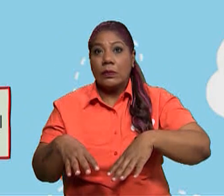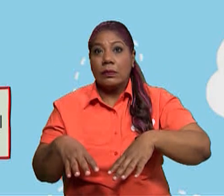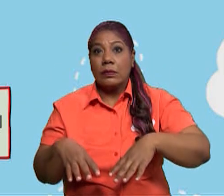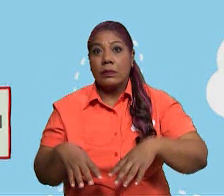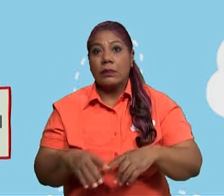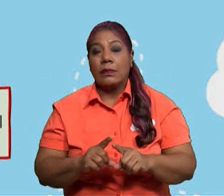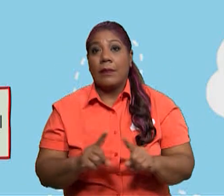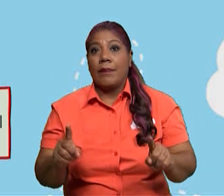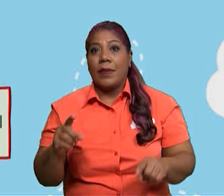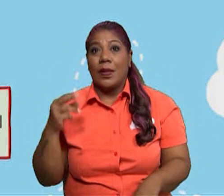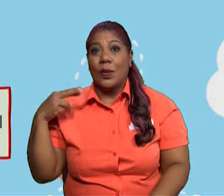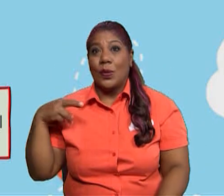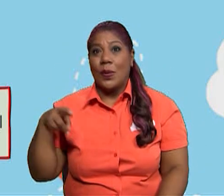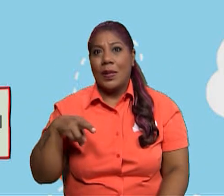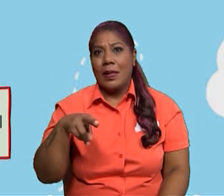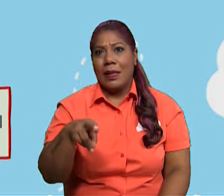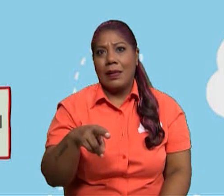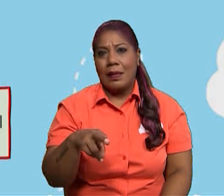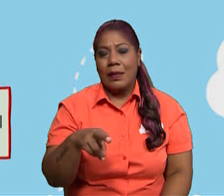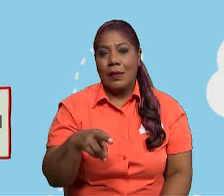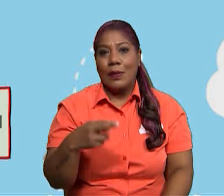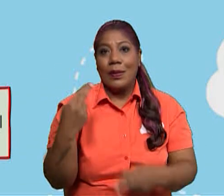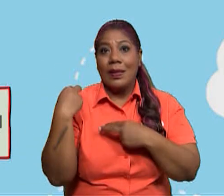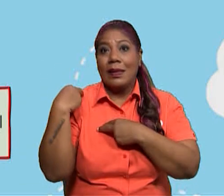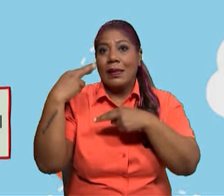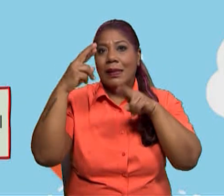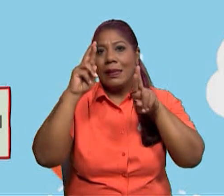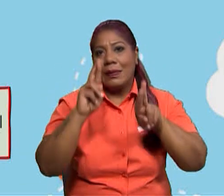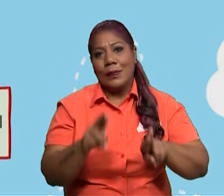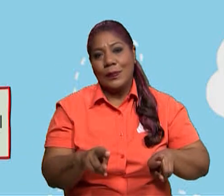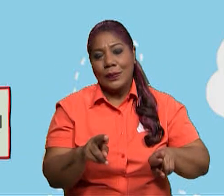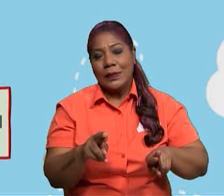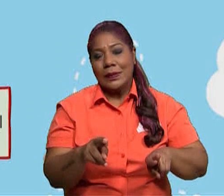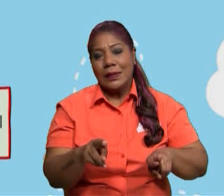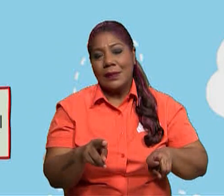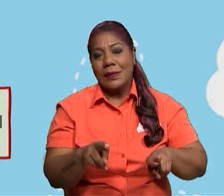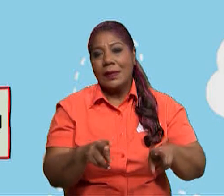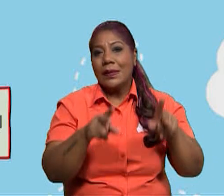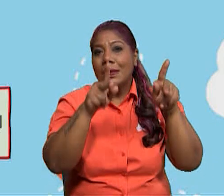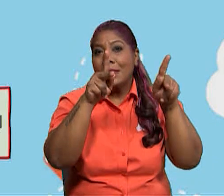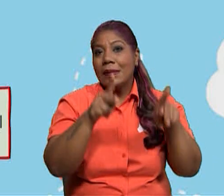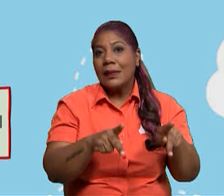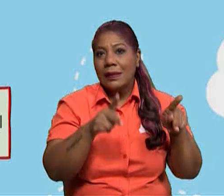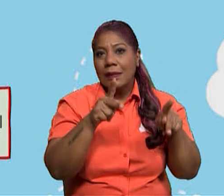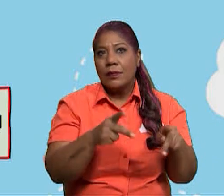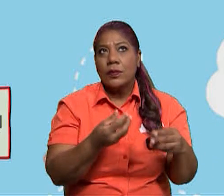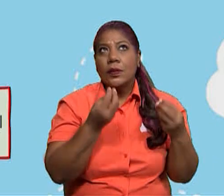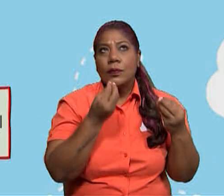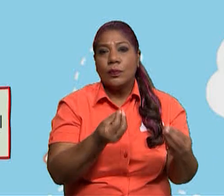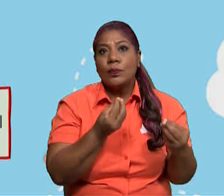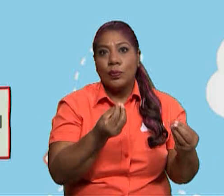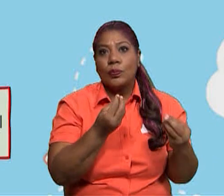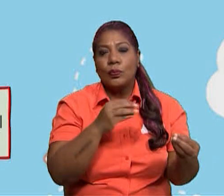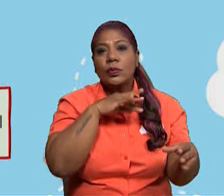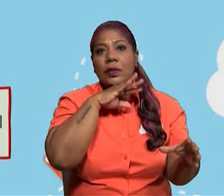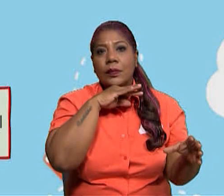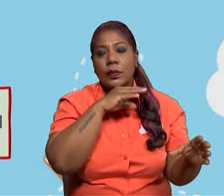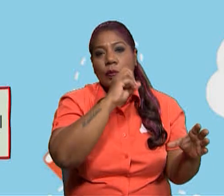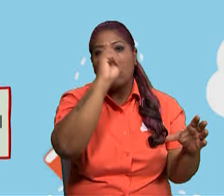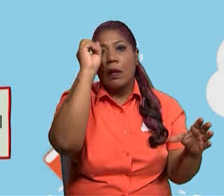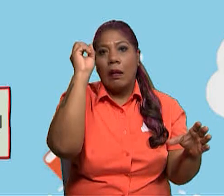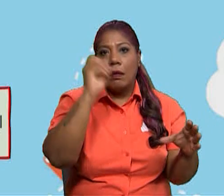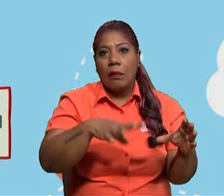a las calles, a los ríos, las quebradas, a las alcantarillas, obviamente vamos a ocasionar un desastre de inundación